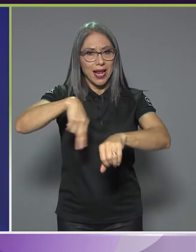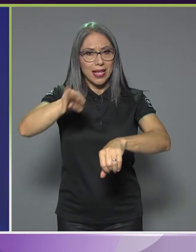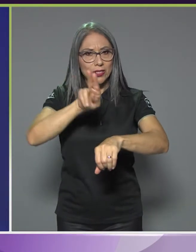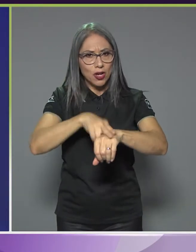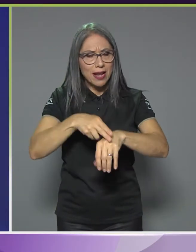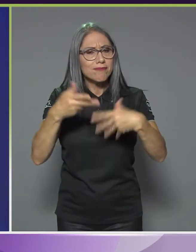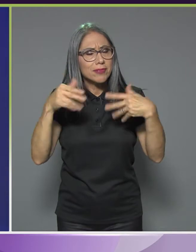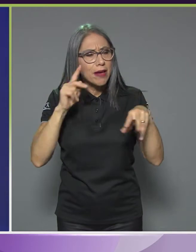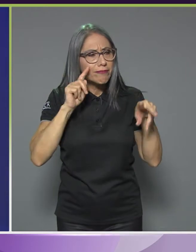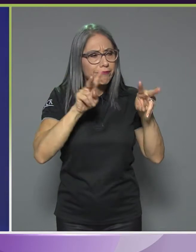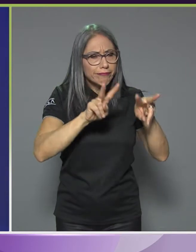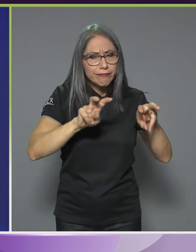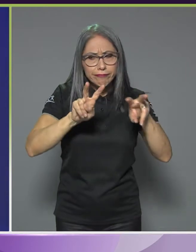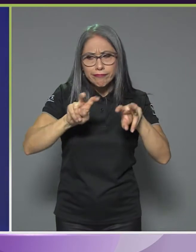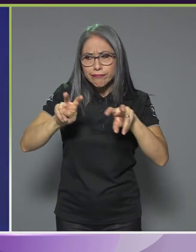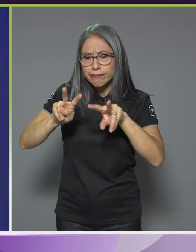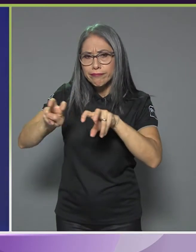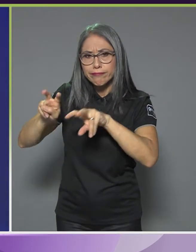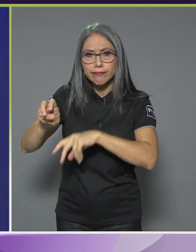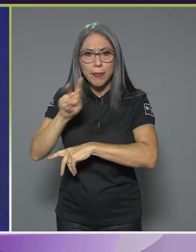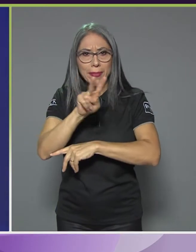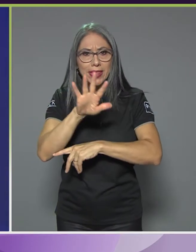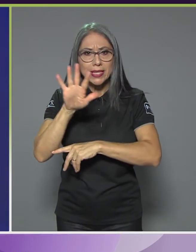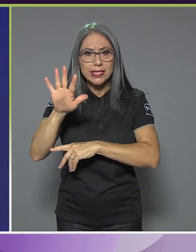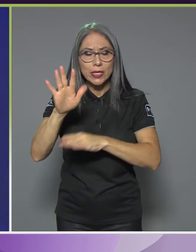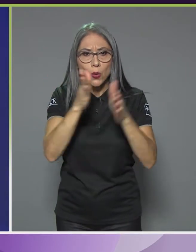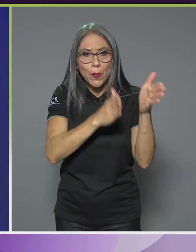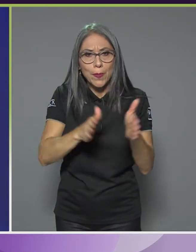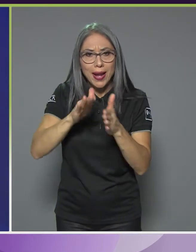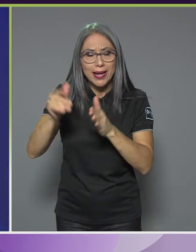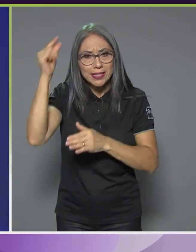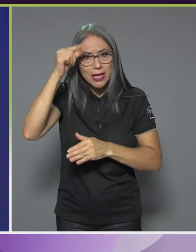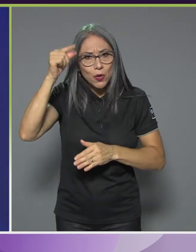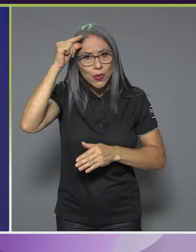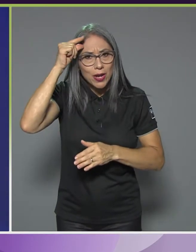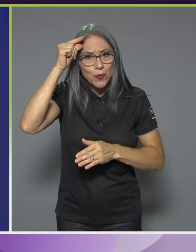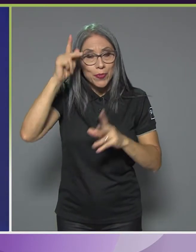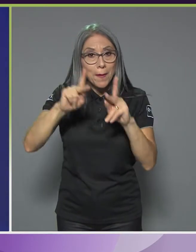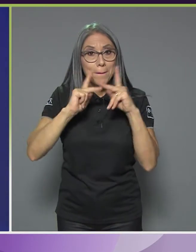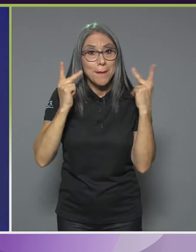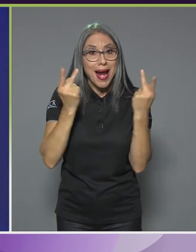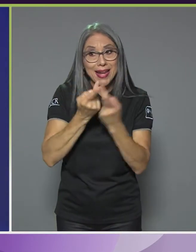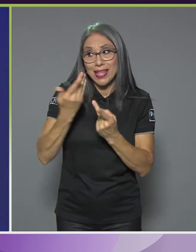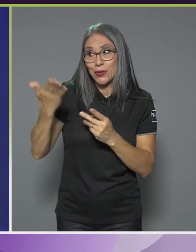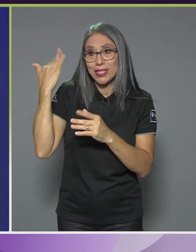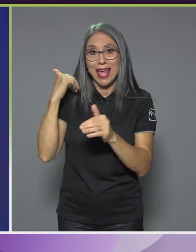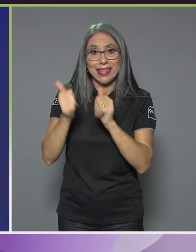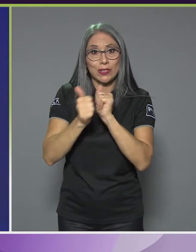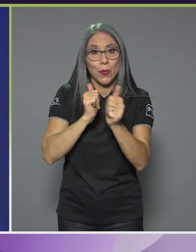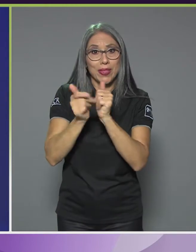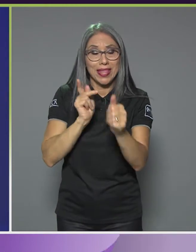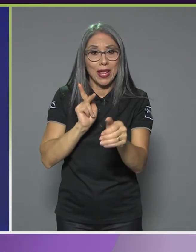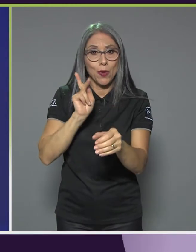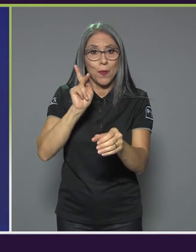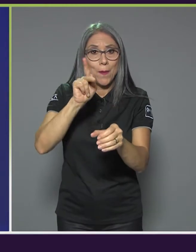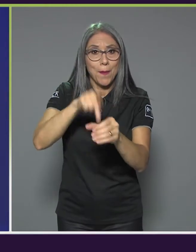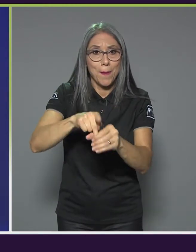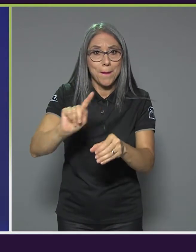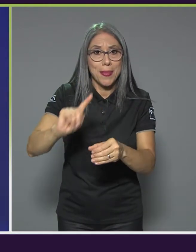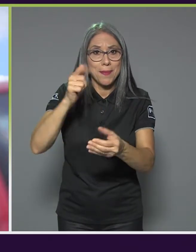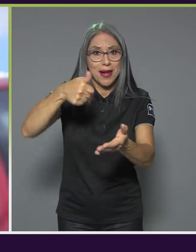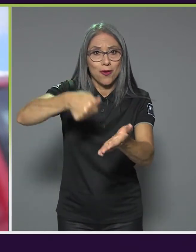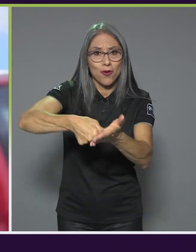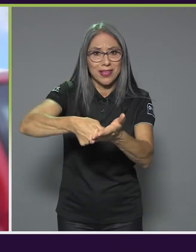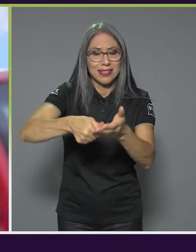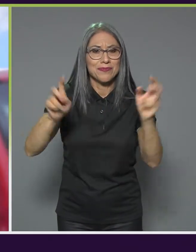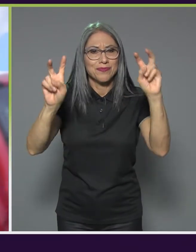monitoreo de los 25 planes de gobierno de los partidos que compitieron en primera ronda por ejes temáticos. En el eje temático a